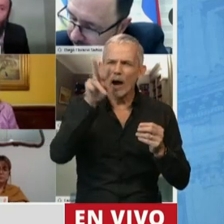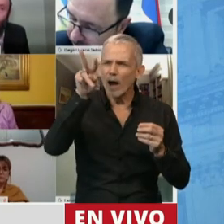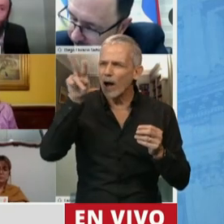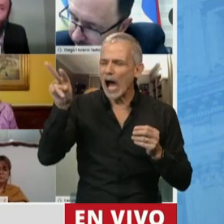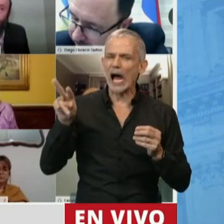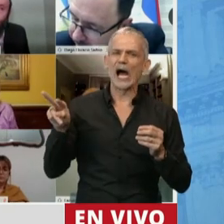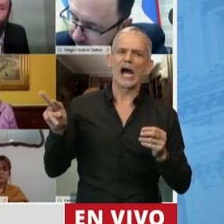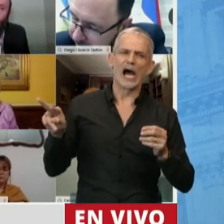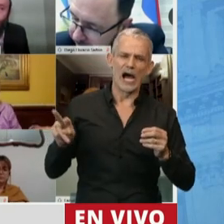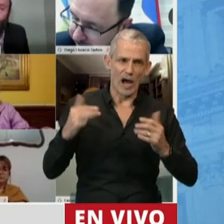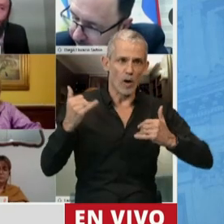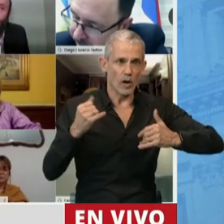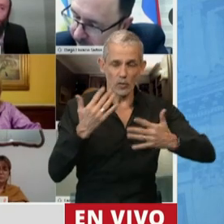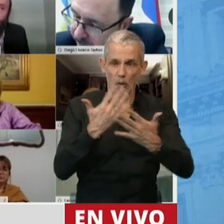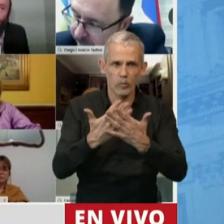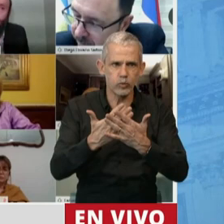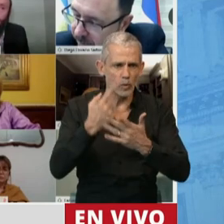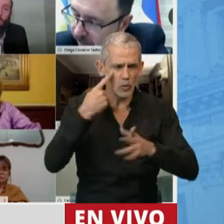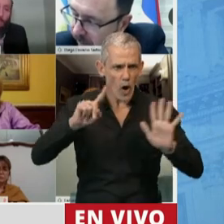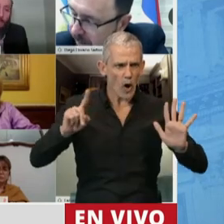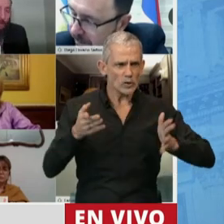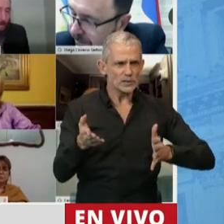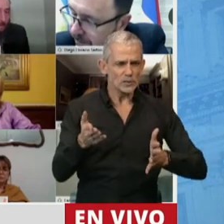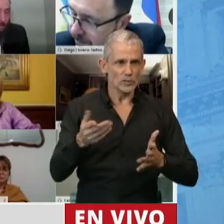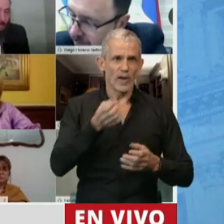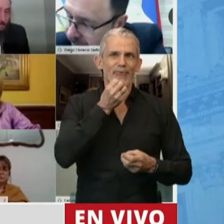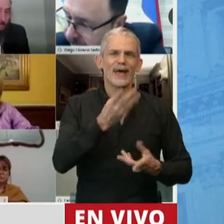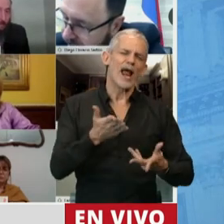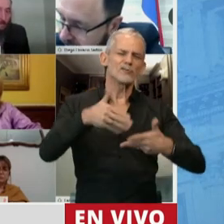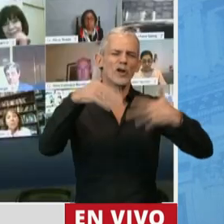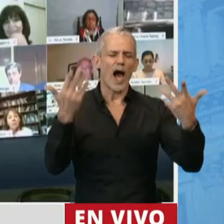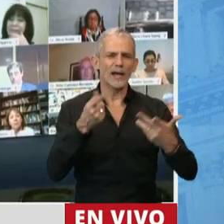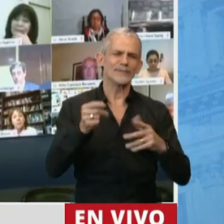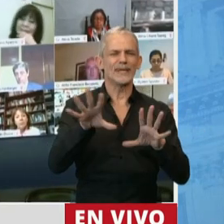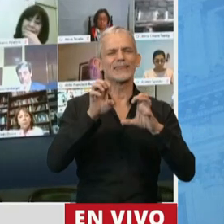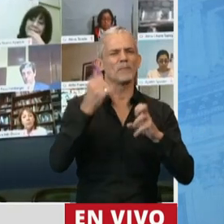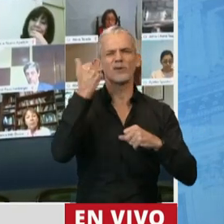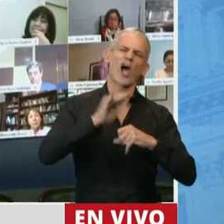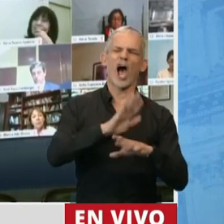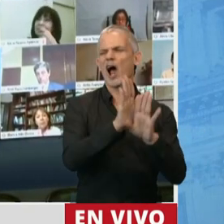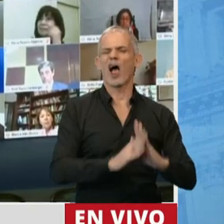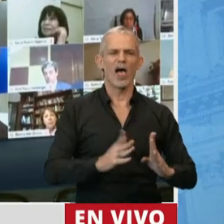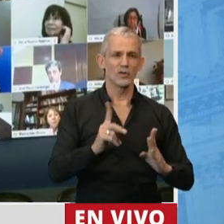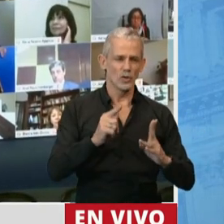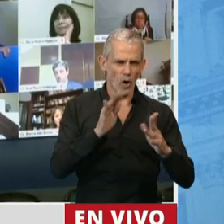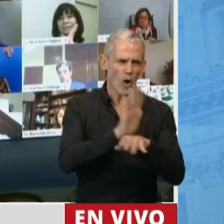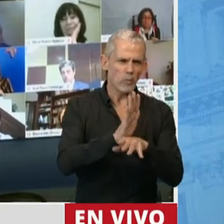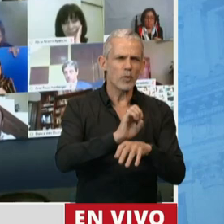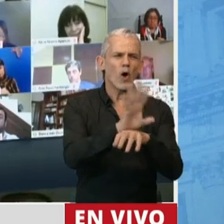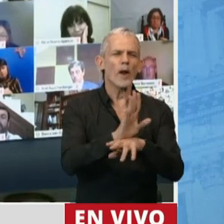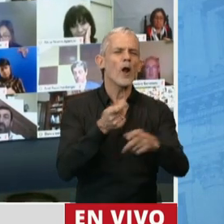evidentemente nos enfrentamos a algo desconocido entonces declaraciones como que es un negocio